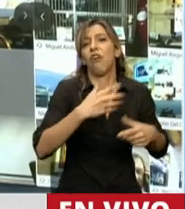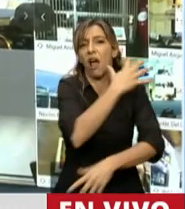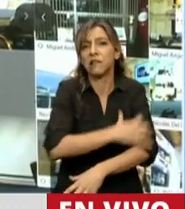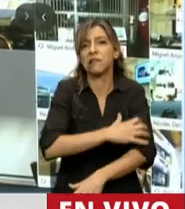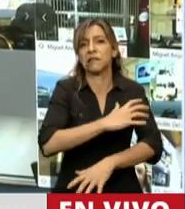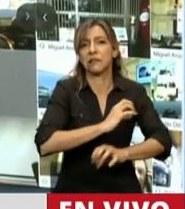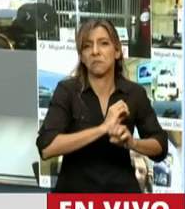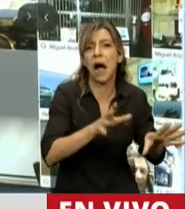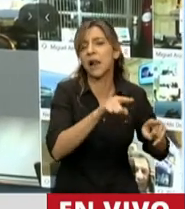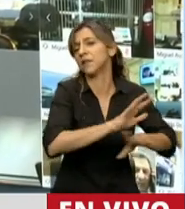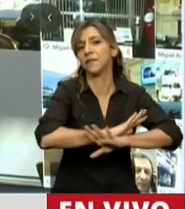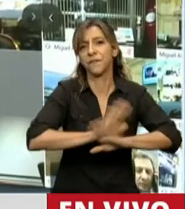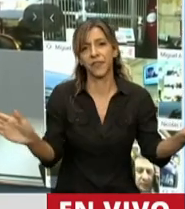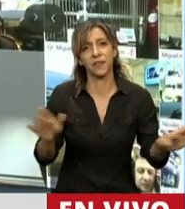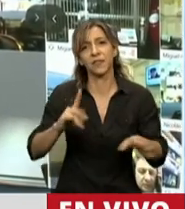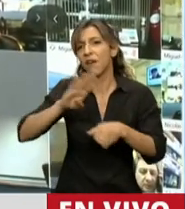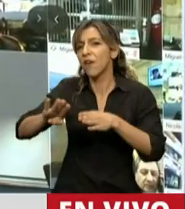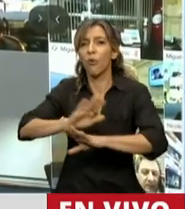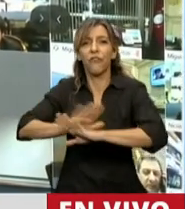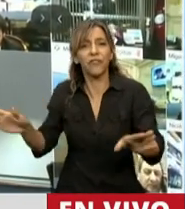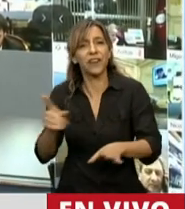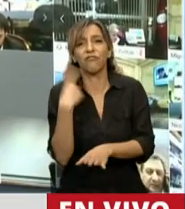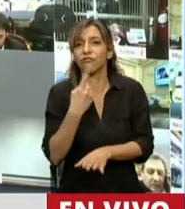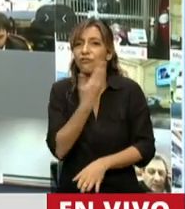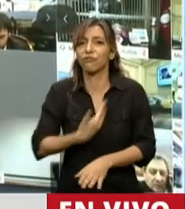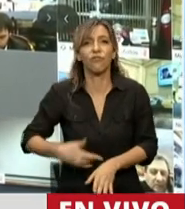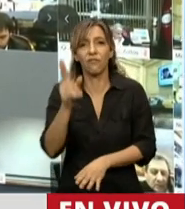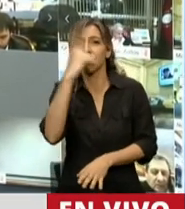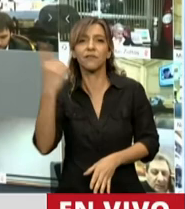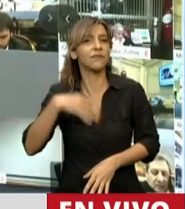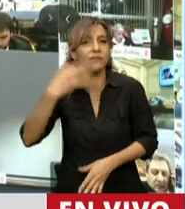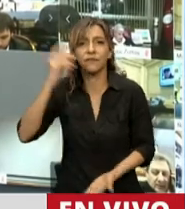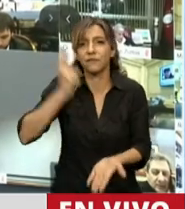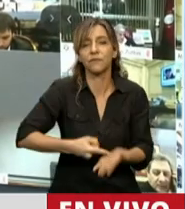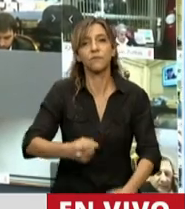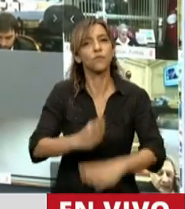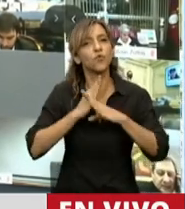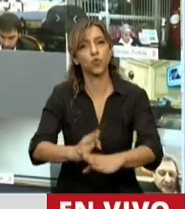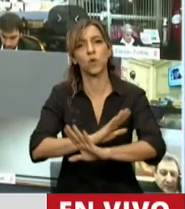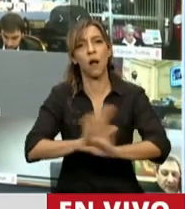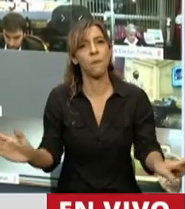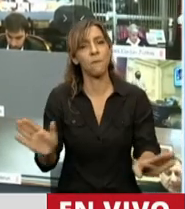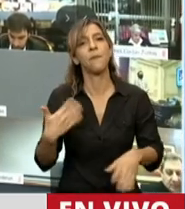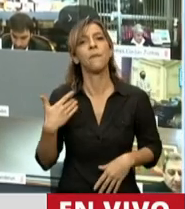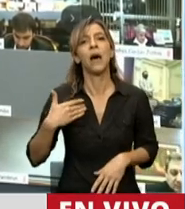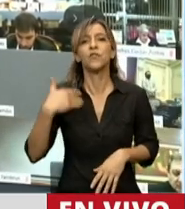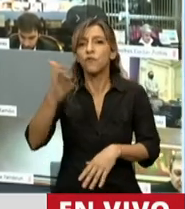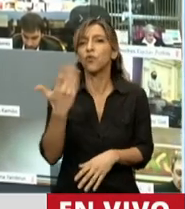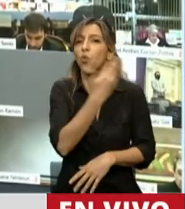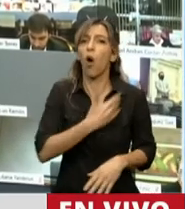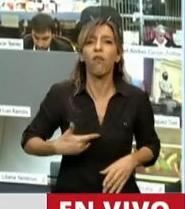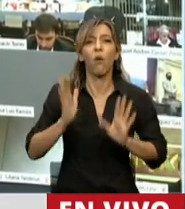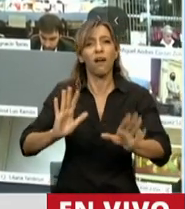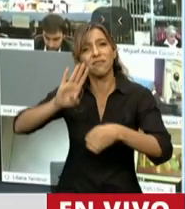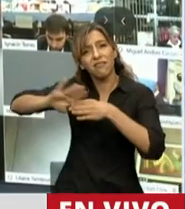que ser una consigna. Tenemos que ponerle freno desde el gobierno nacional para que no haya nunca más un gobierno que pueda tomar deuda